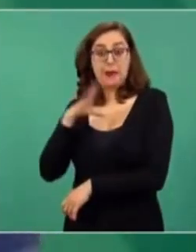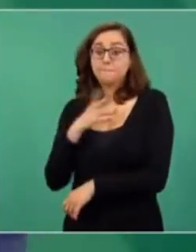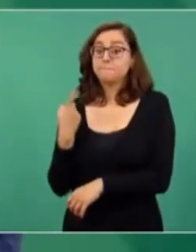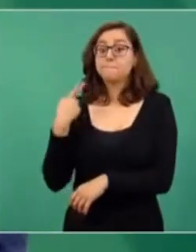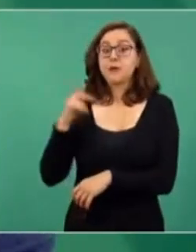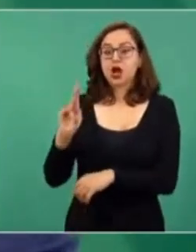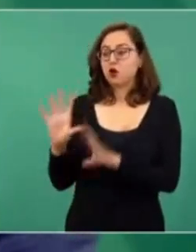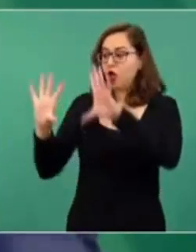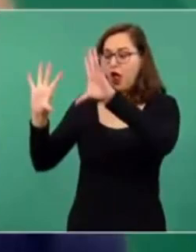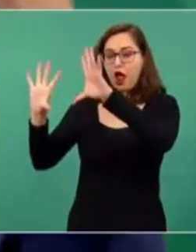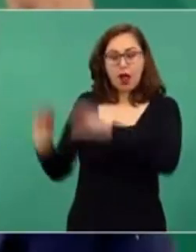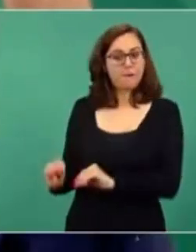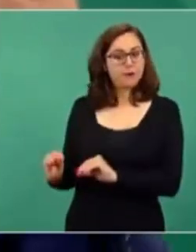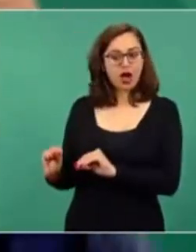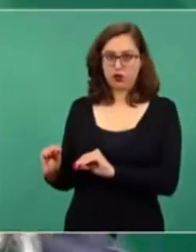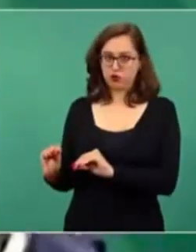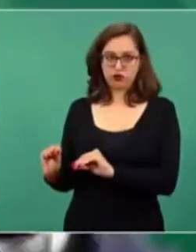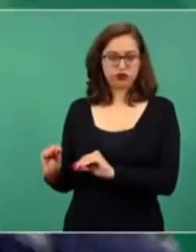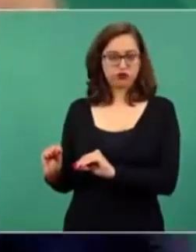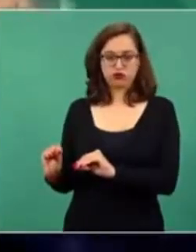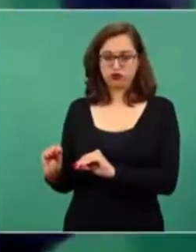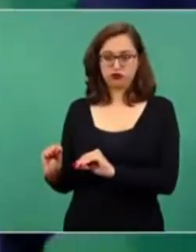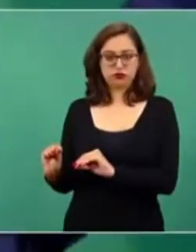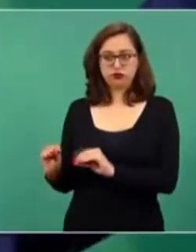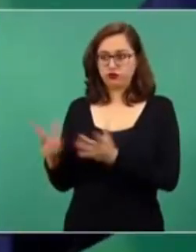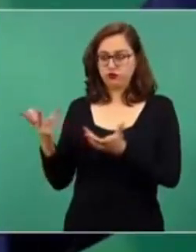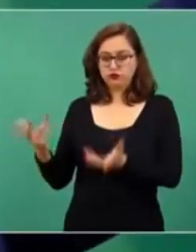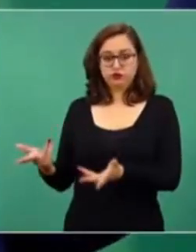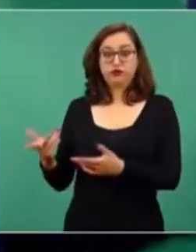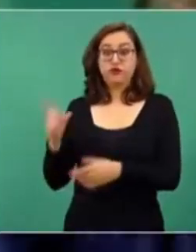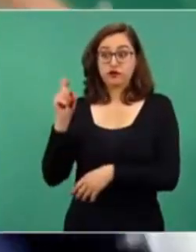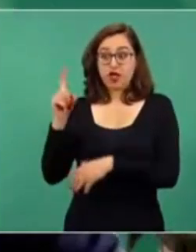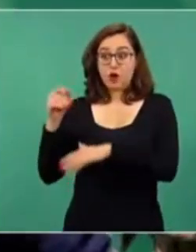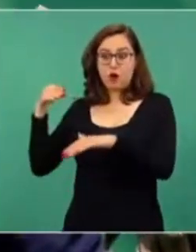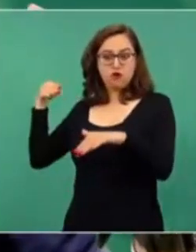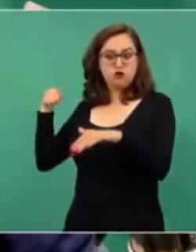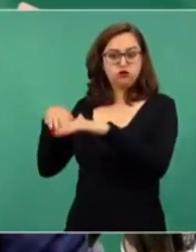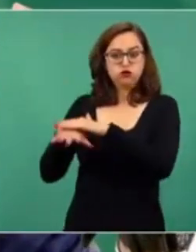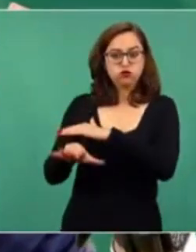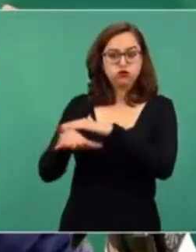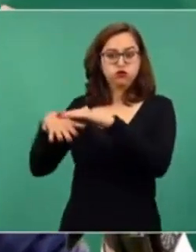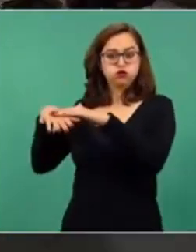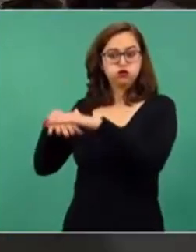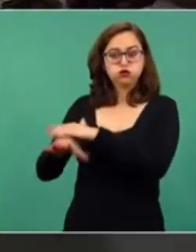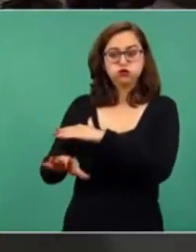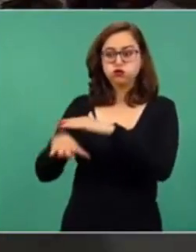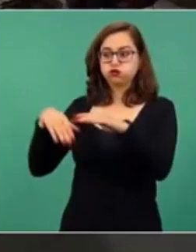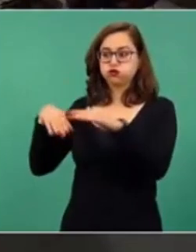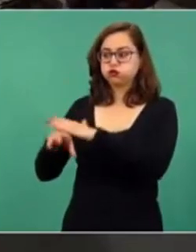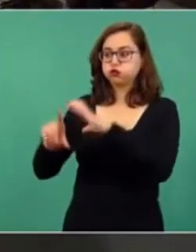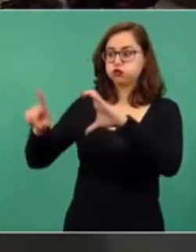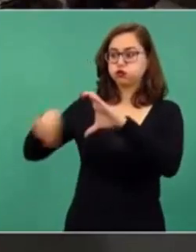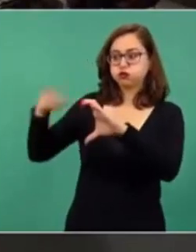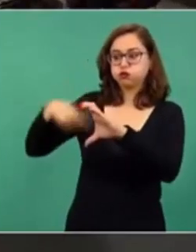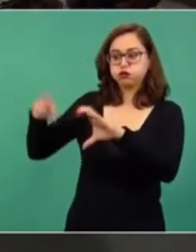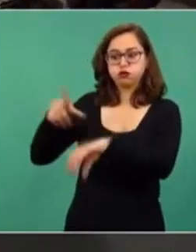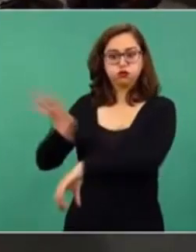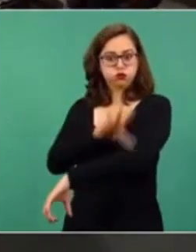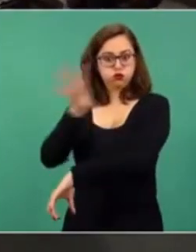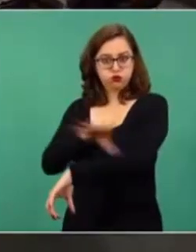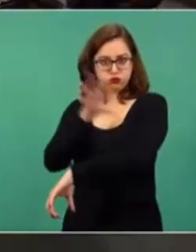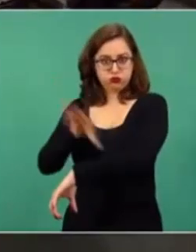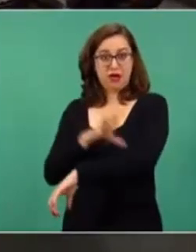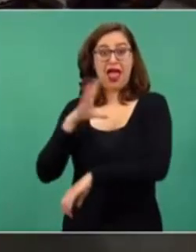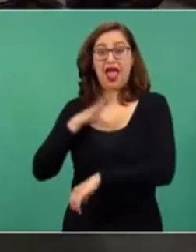que pasara el agua para generar energía, de seis turbinas